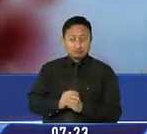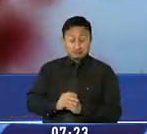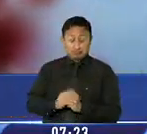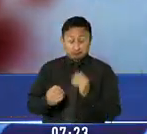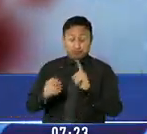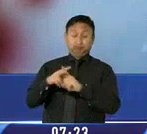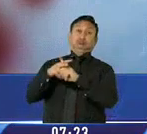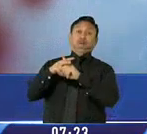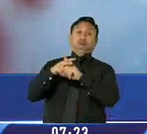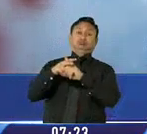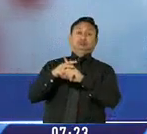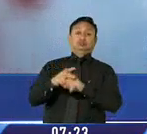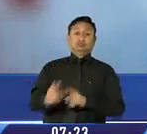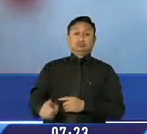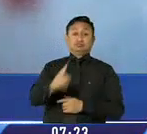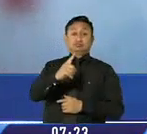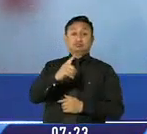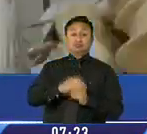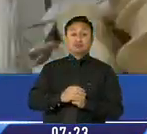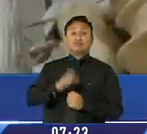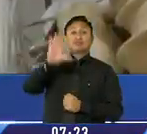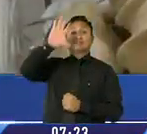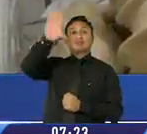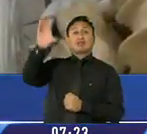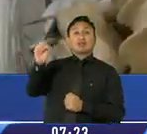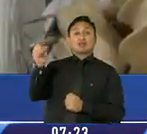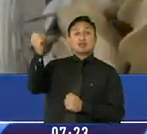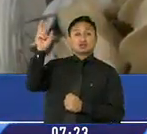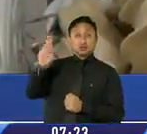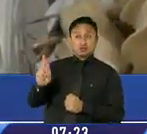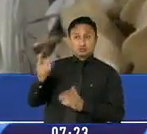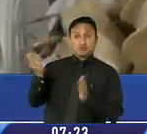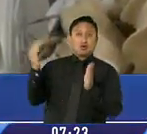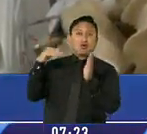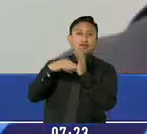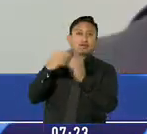variante Omicron y nuevamente puso en apuros al mundo.